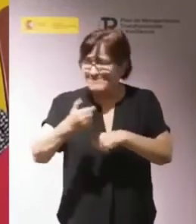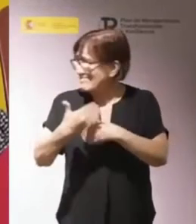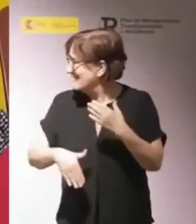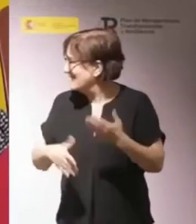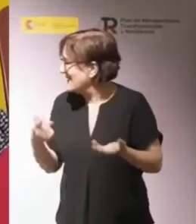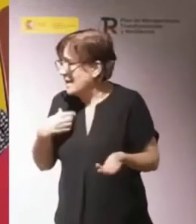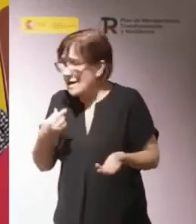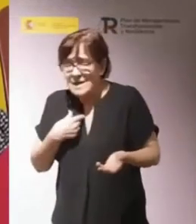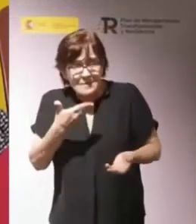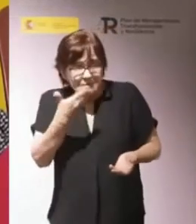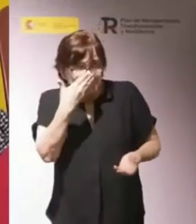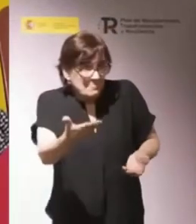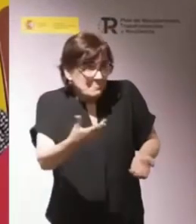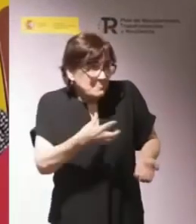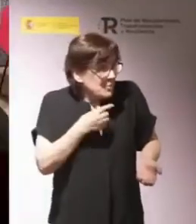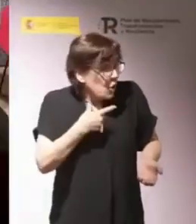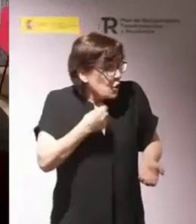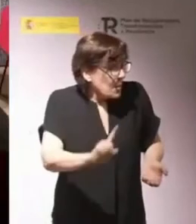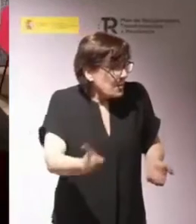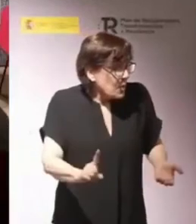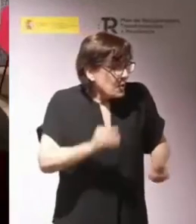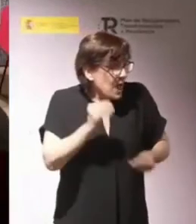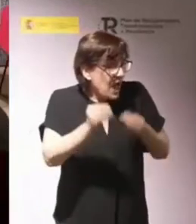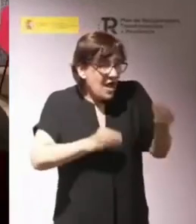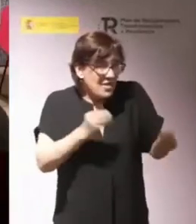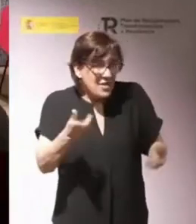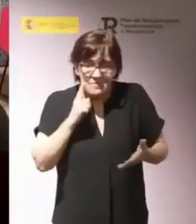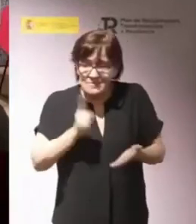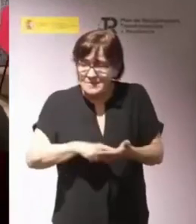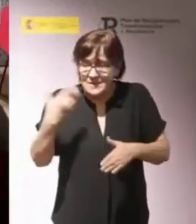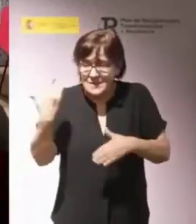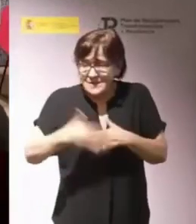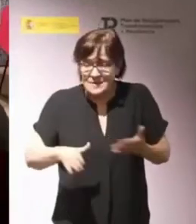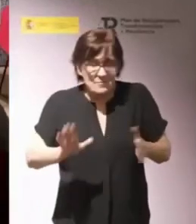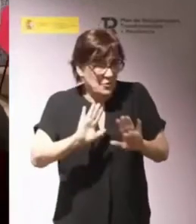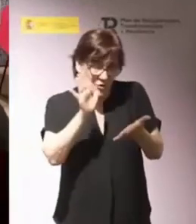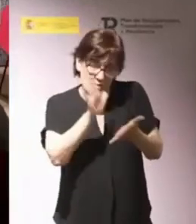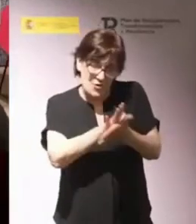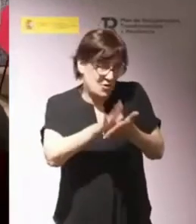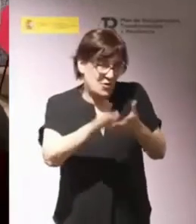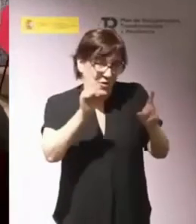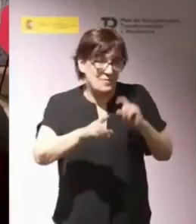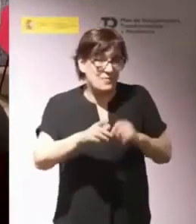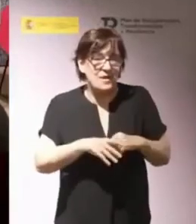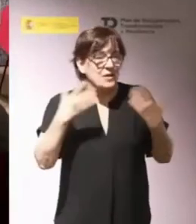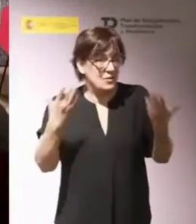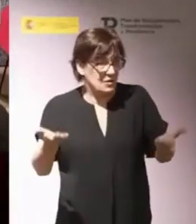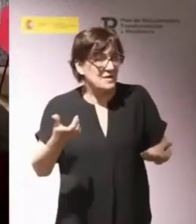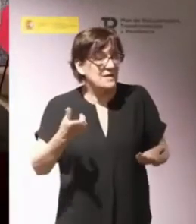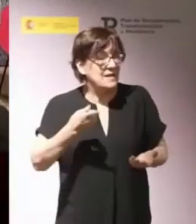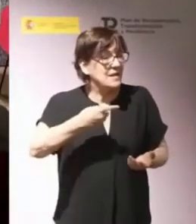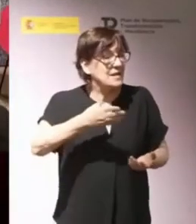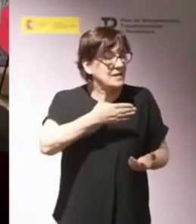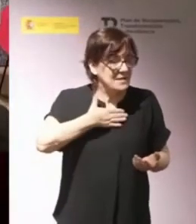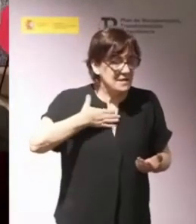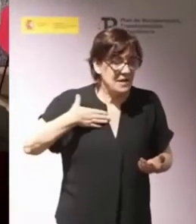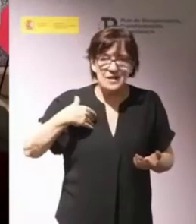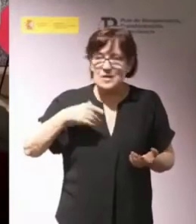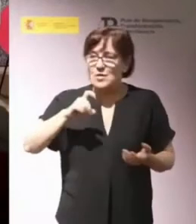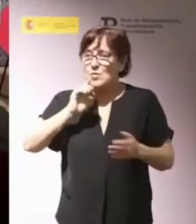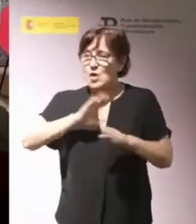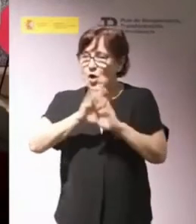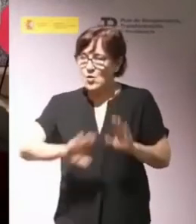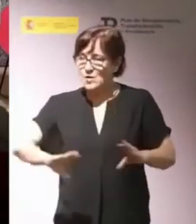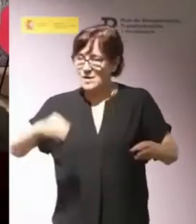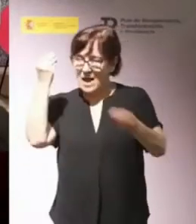Me sabe muy mal hacer este tipo de temas. No, no, no te preocupes, no te preocupes. En cualquier caso, lo que sí quería poner como